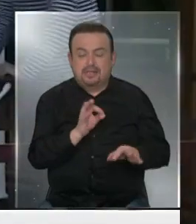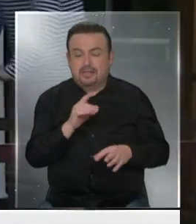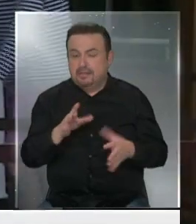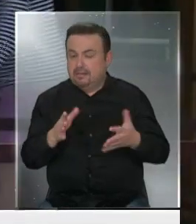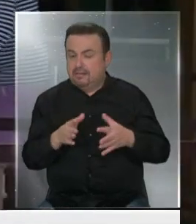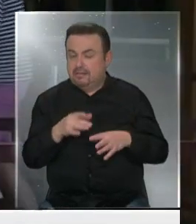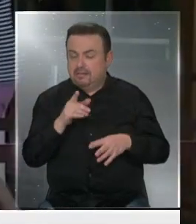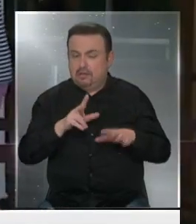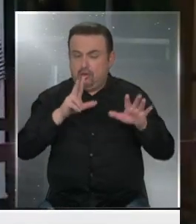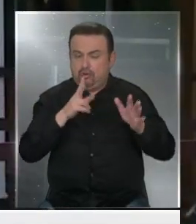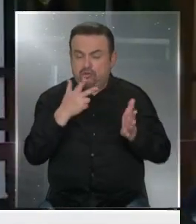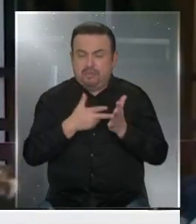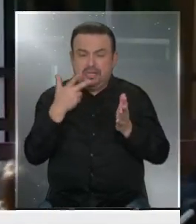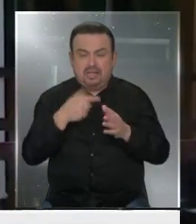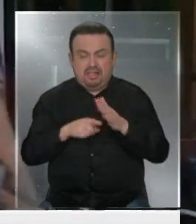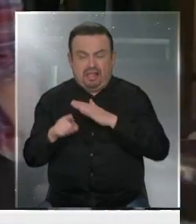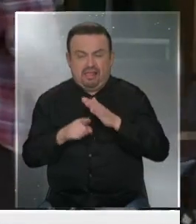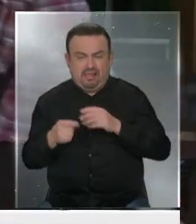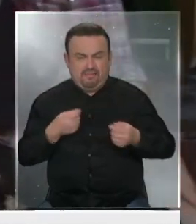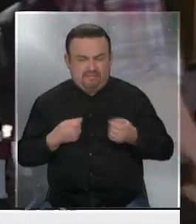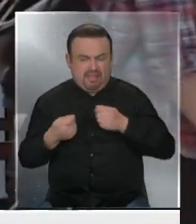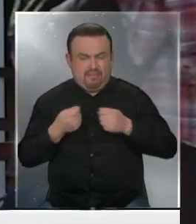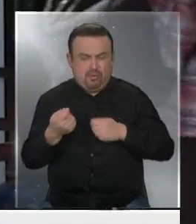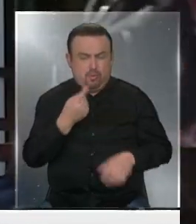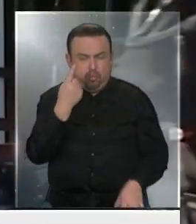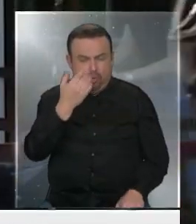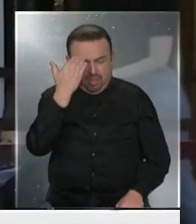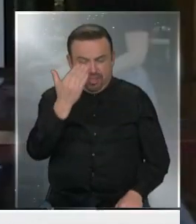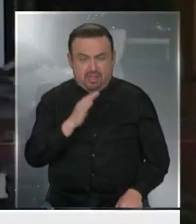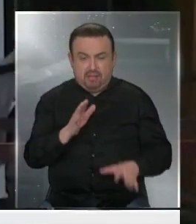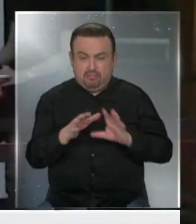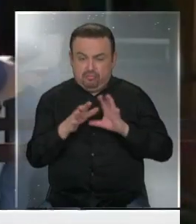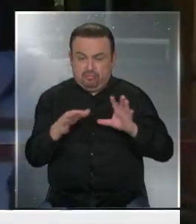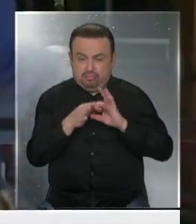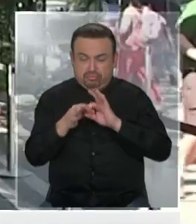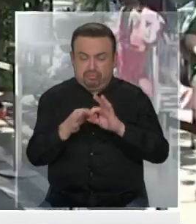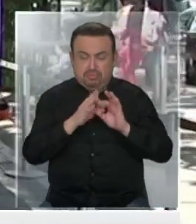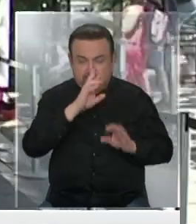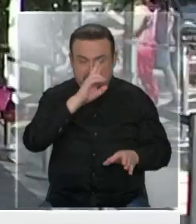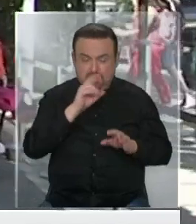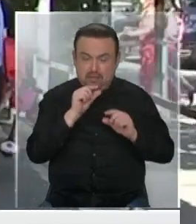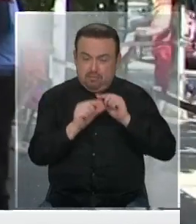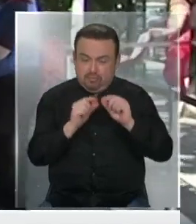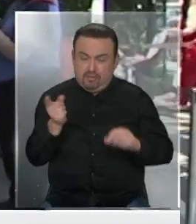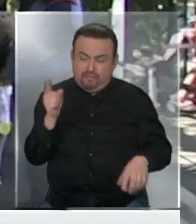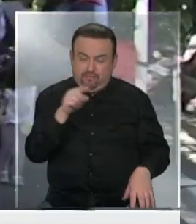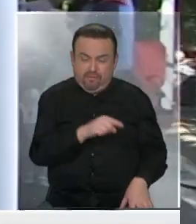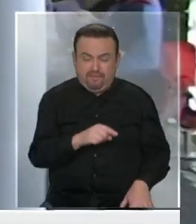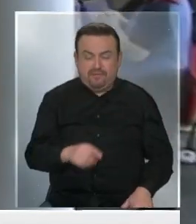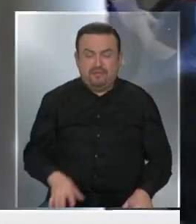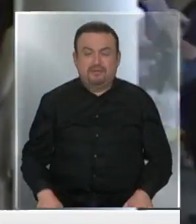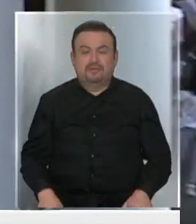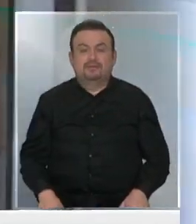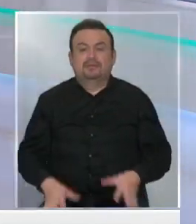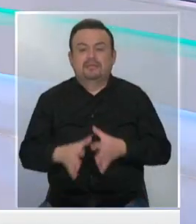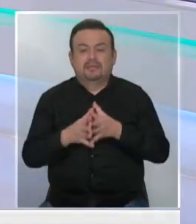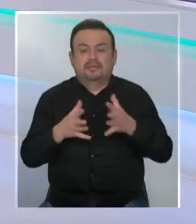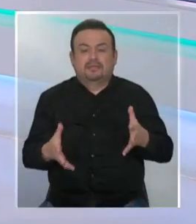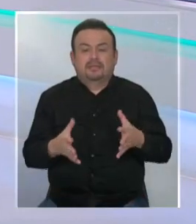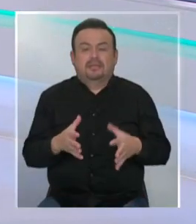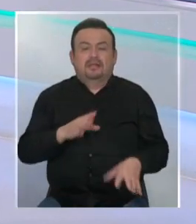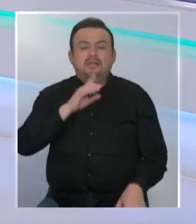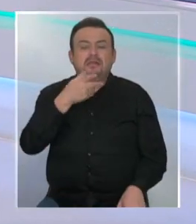cerca de 8.000 entradas. Así que lentamente Reino Unido va regresando un poco a su vida un poco más